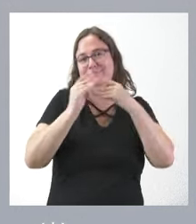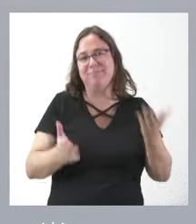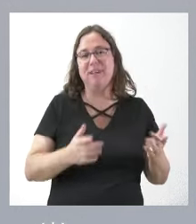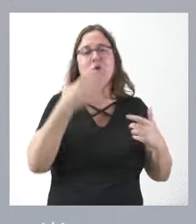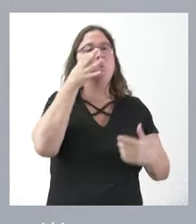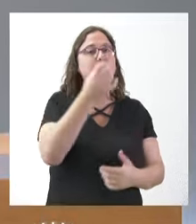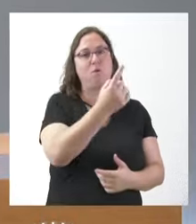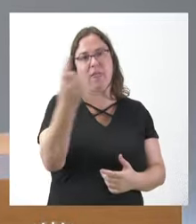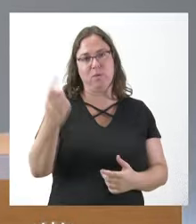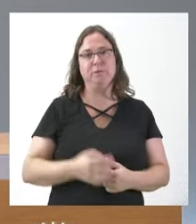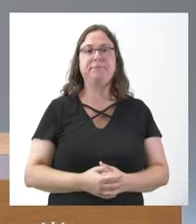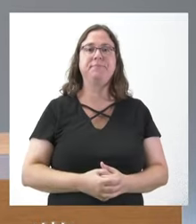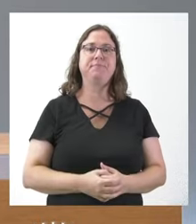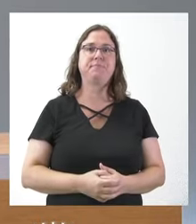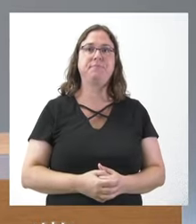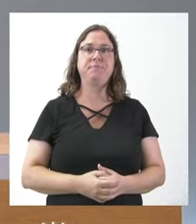municipios.